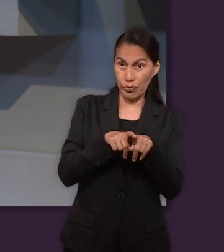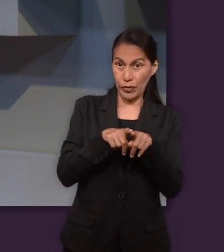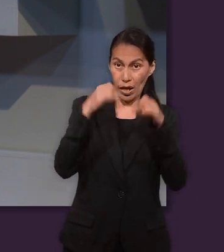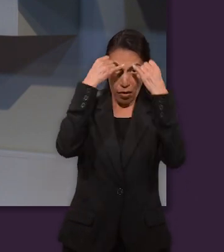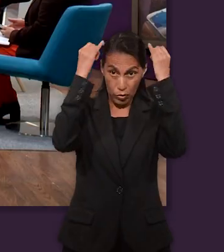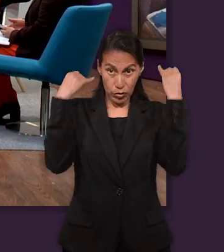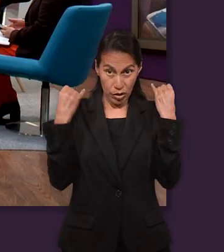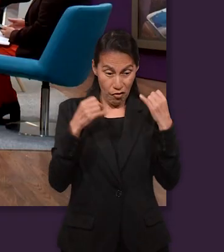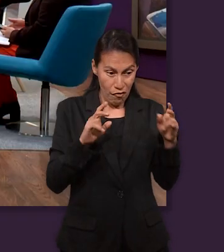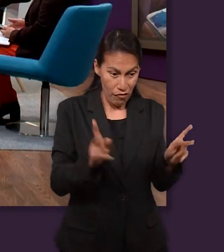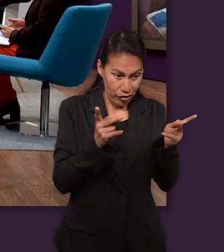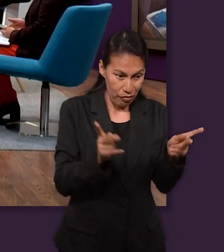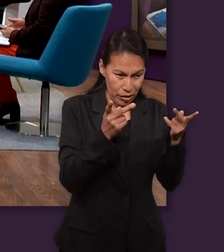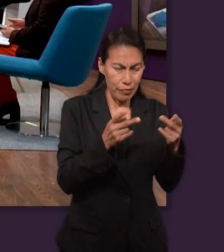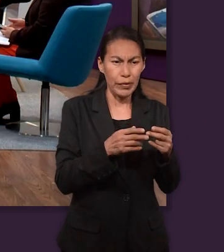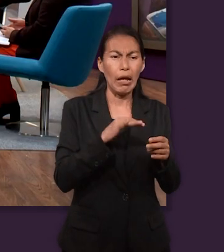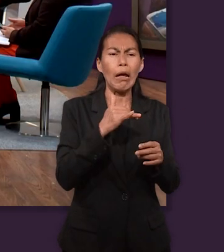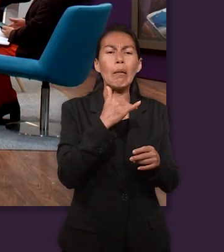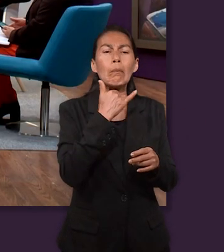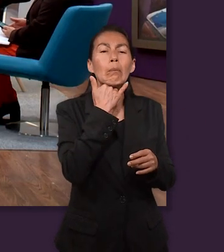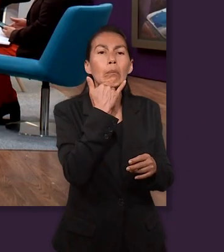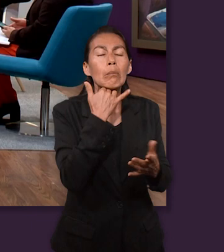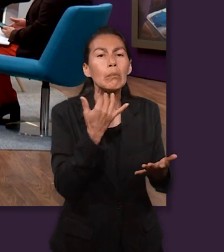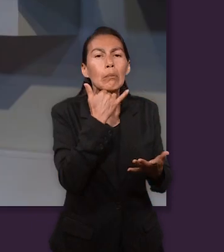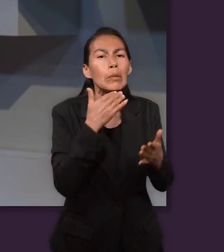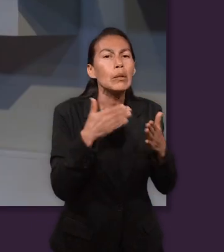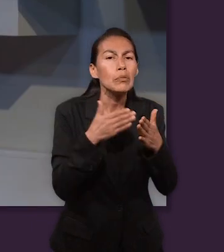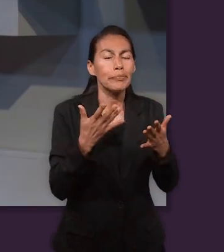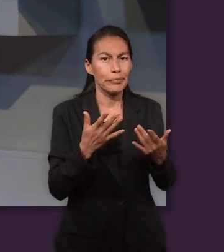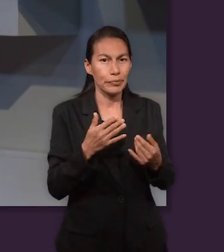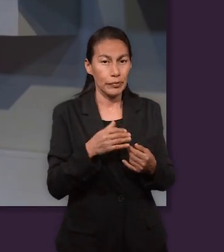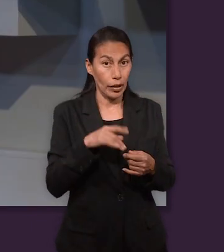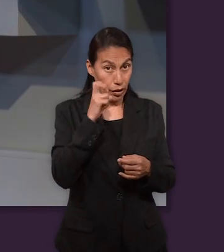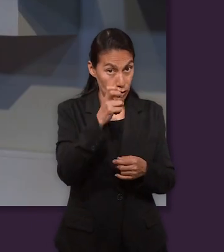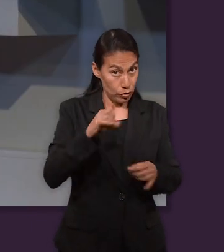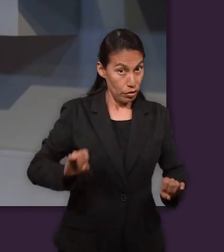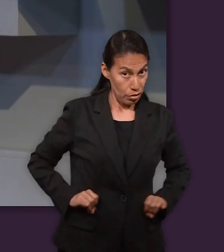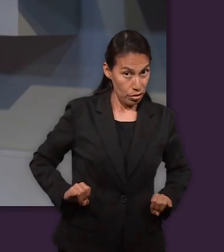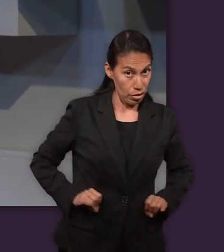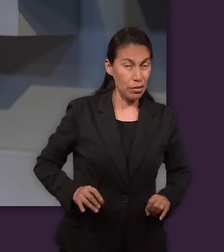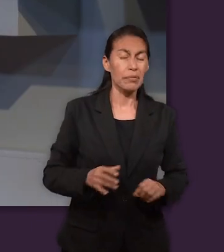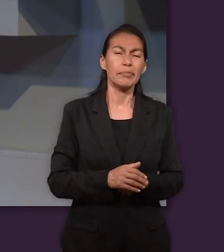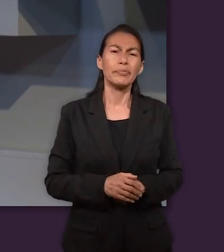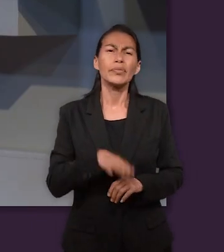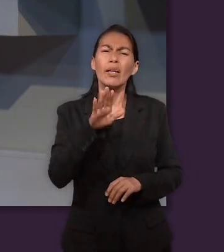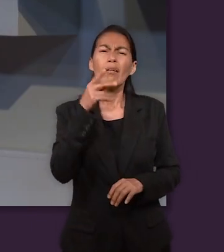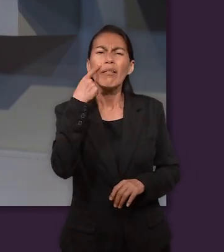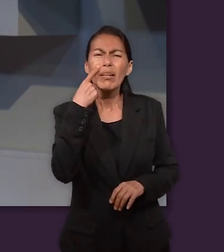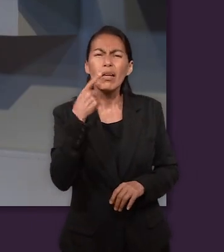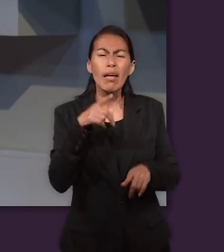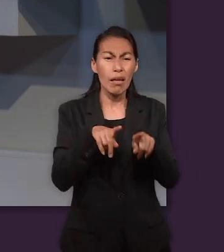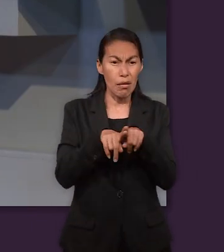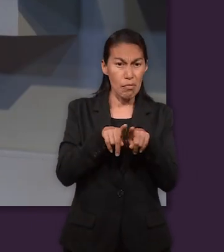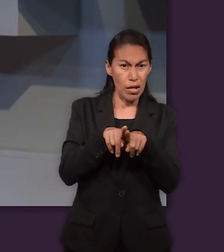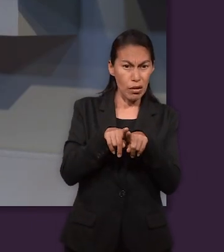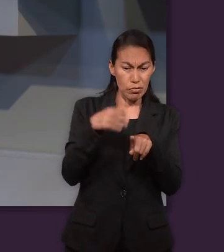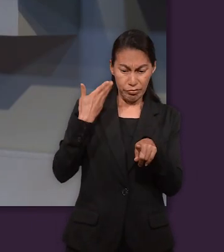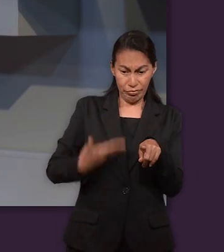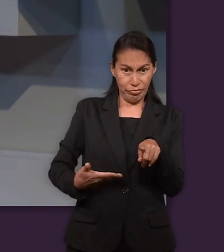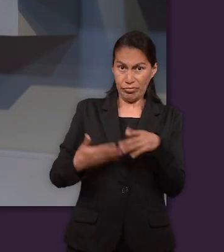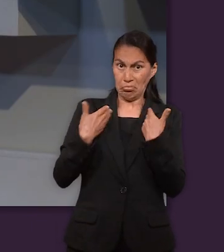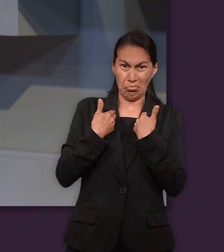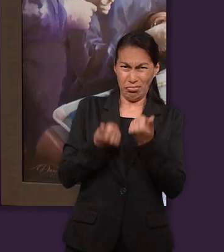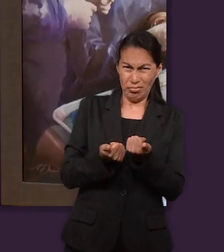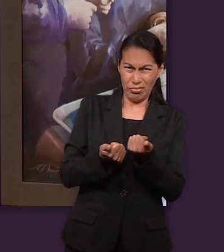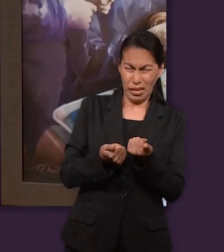alguna manera. Entonces los hermanos venden a José, a los mercaderes, a dejarlo a su suerte. Perdón que me interrumpa, pero es